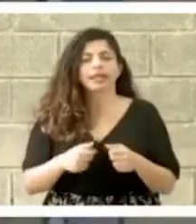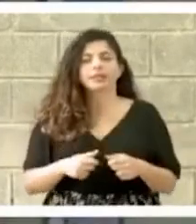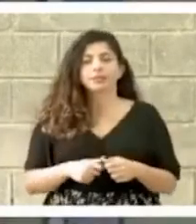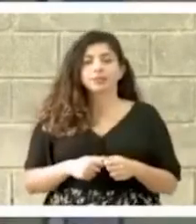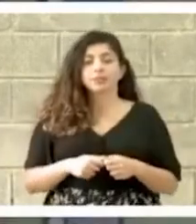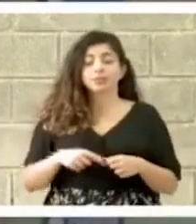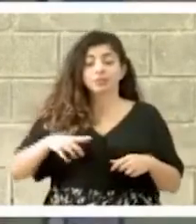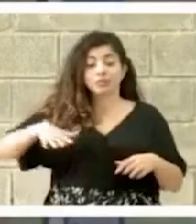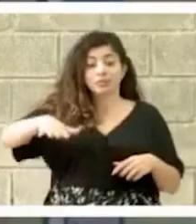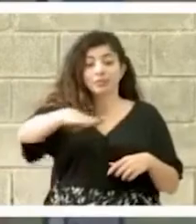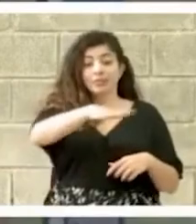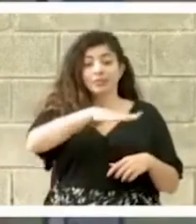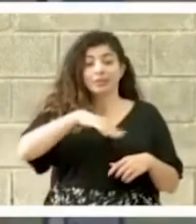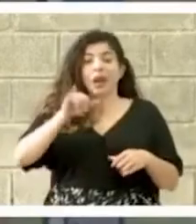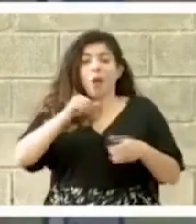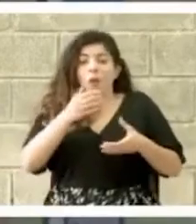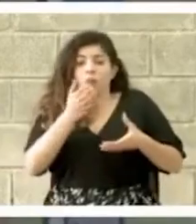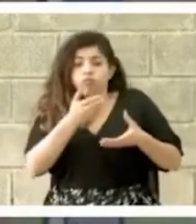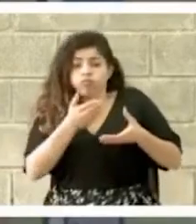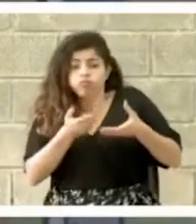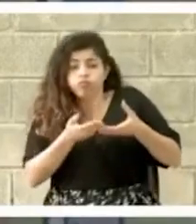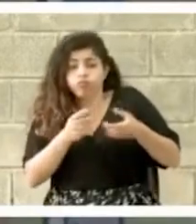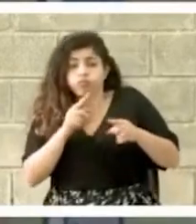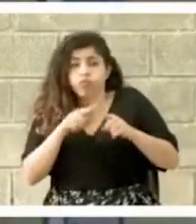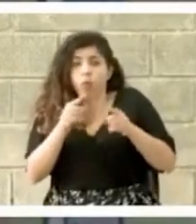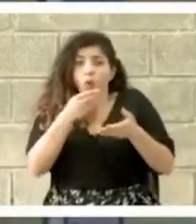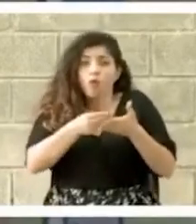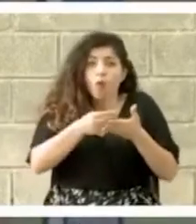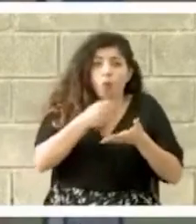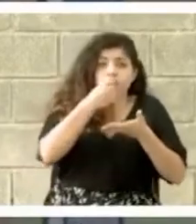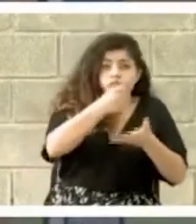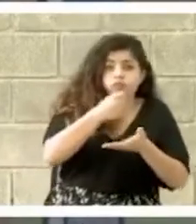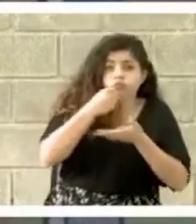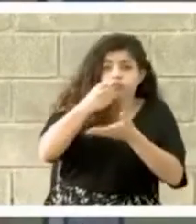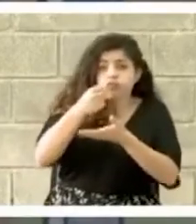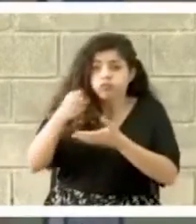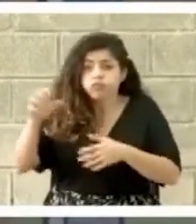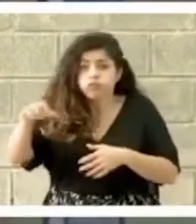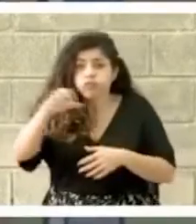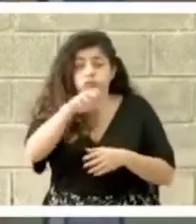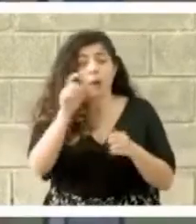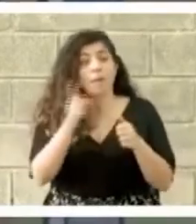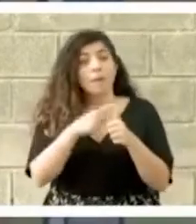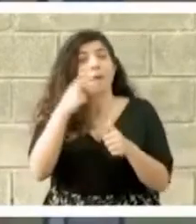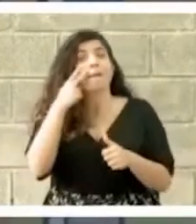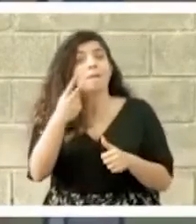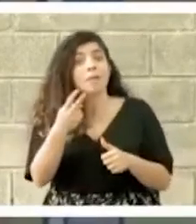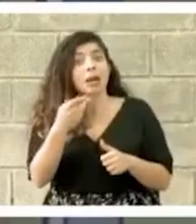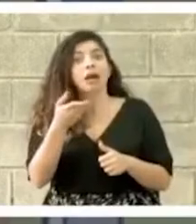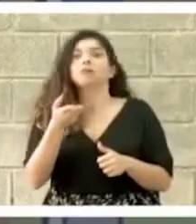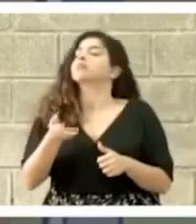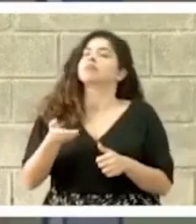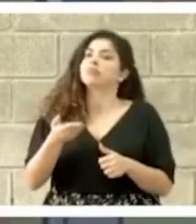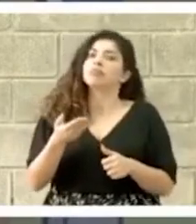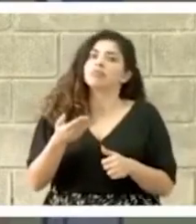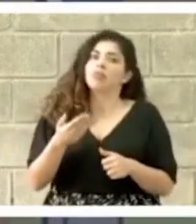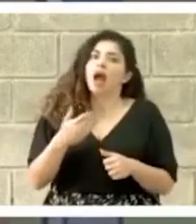Con este portafolio de inversión, lo que vemos es que, primero que va a haber un